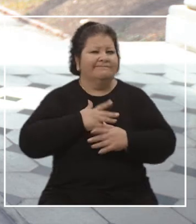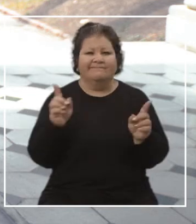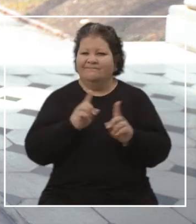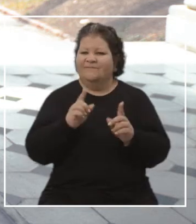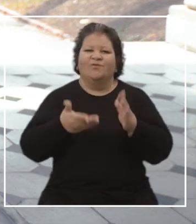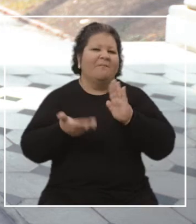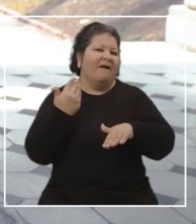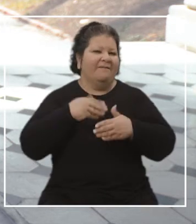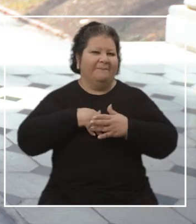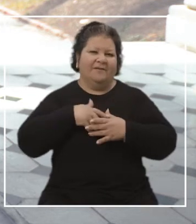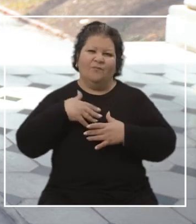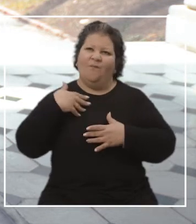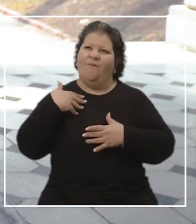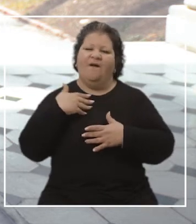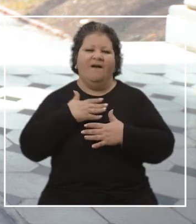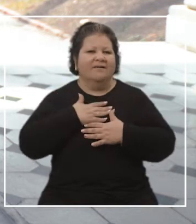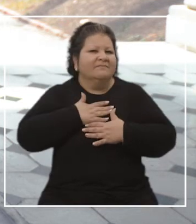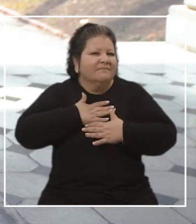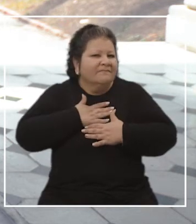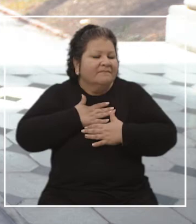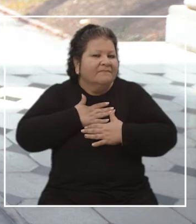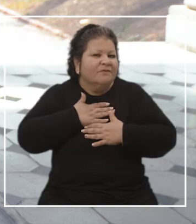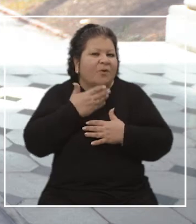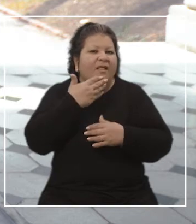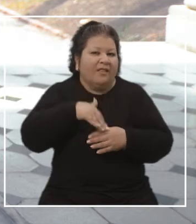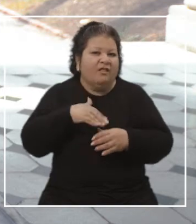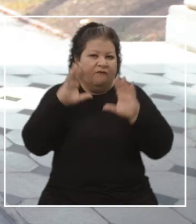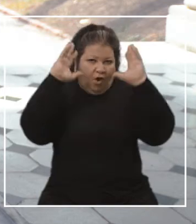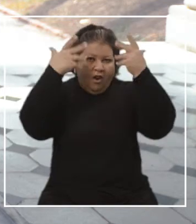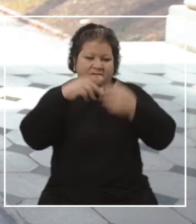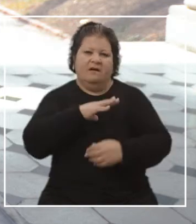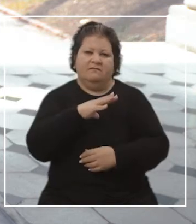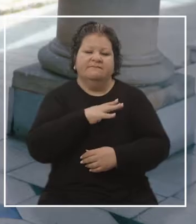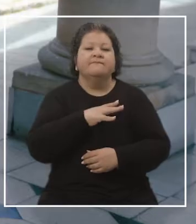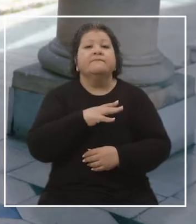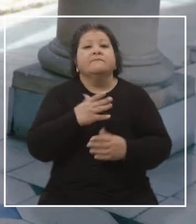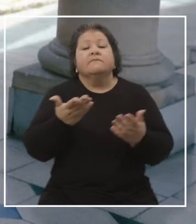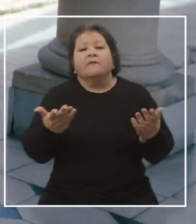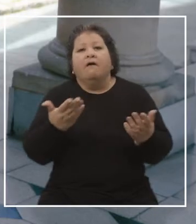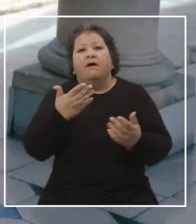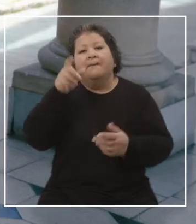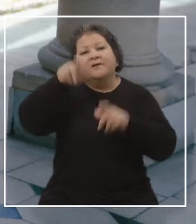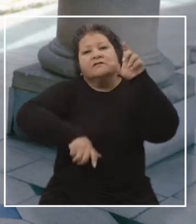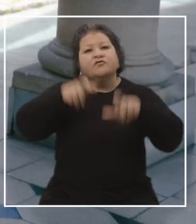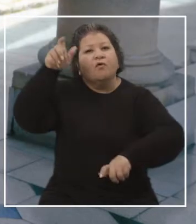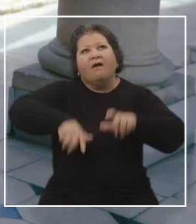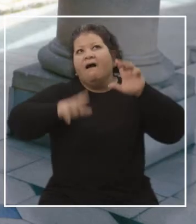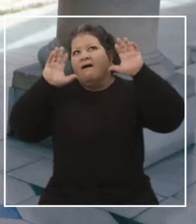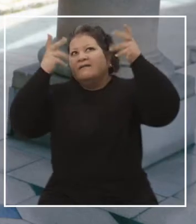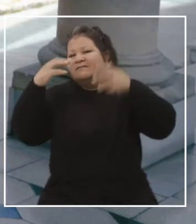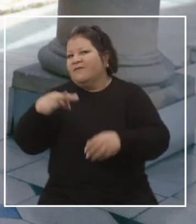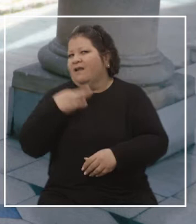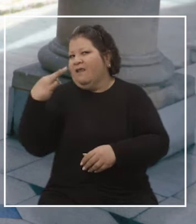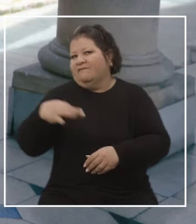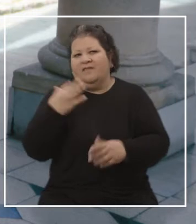persona, soy más espiritual y entiendo que hay violencia. Creo que las personas están muy